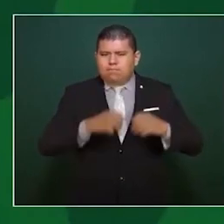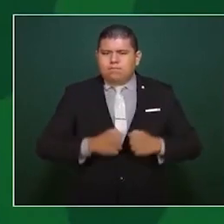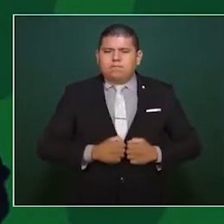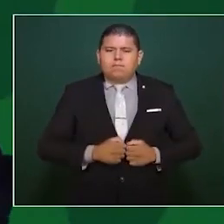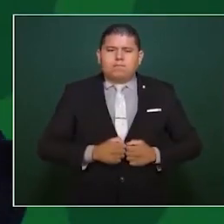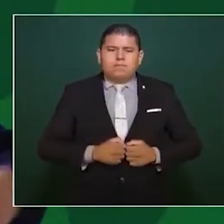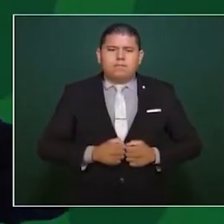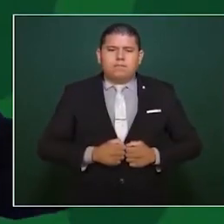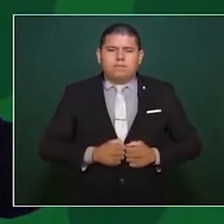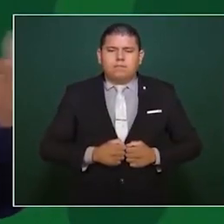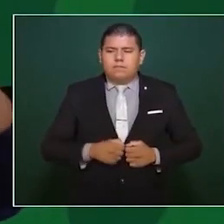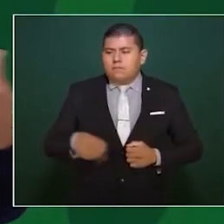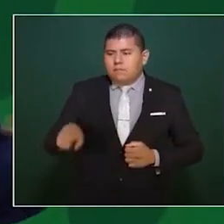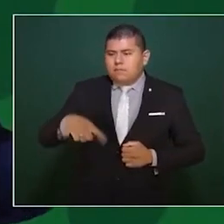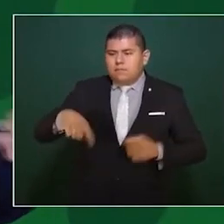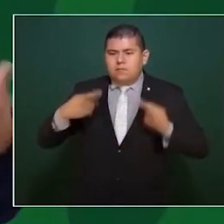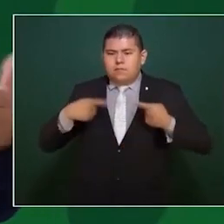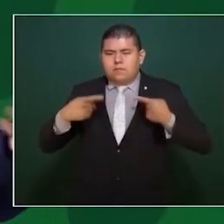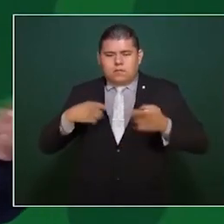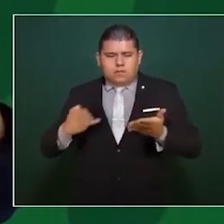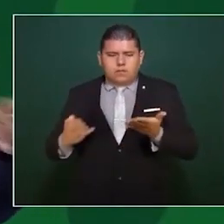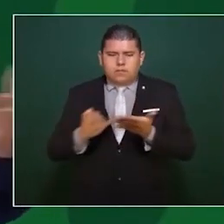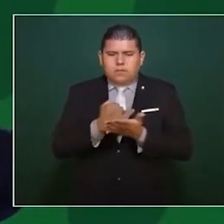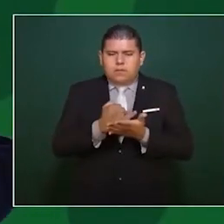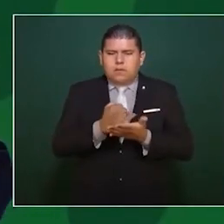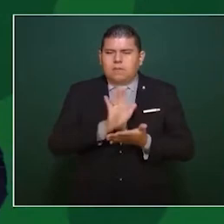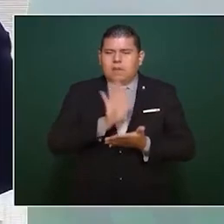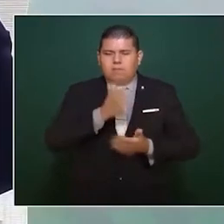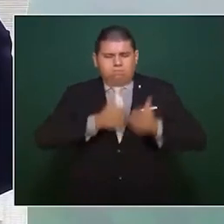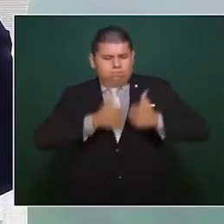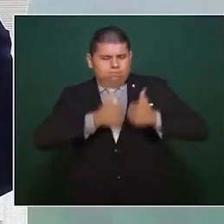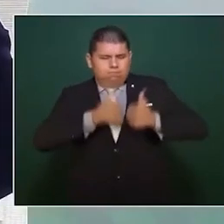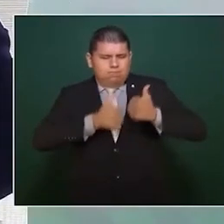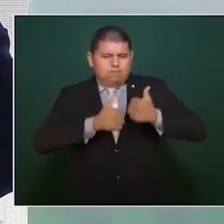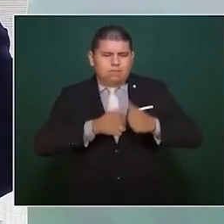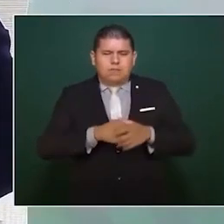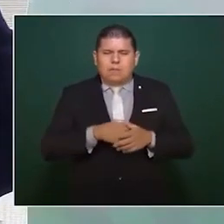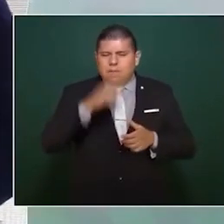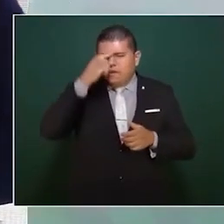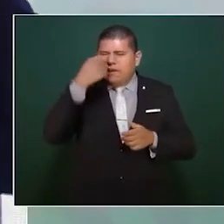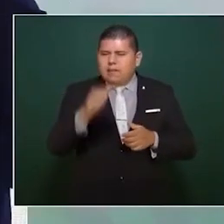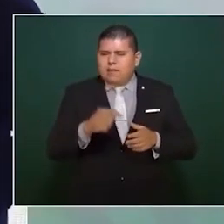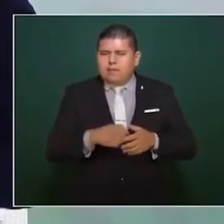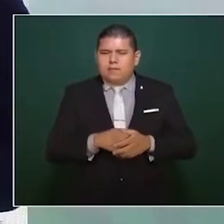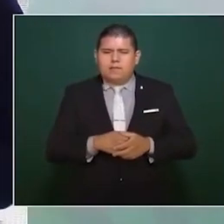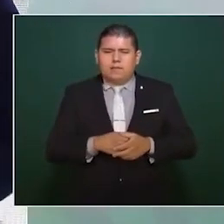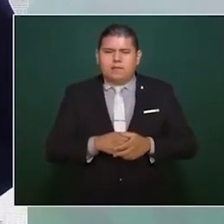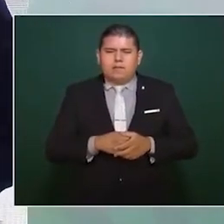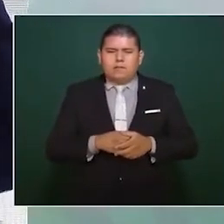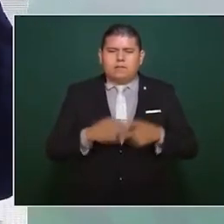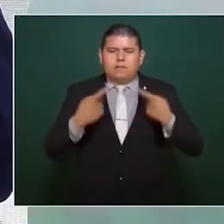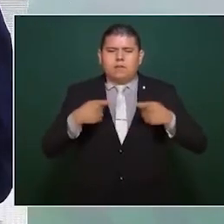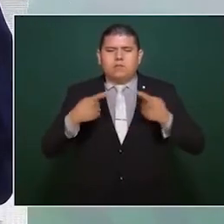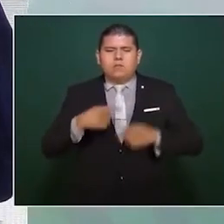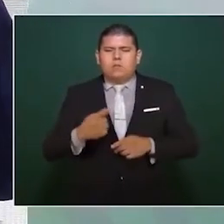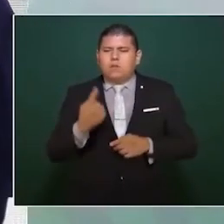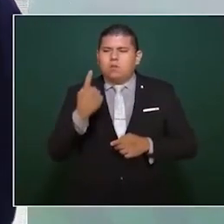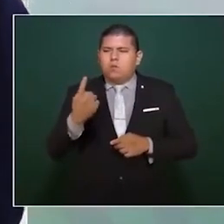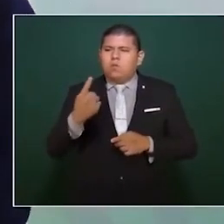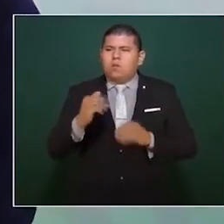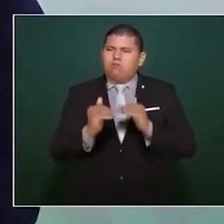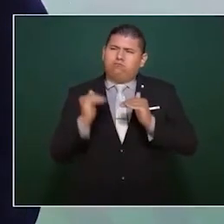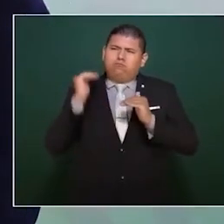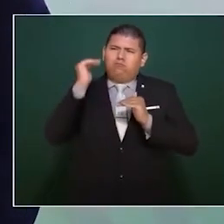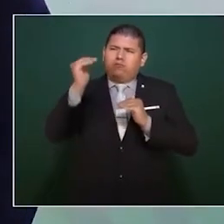La democracia es competencia para que nadie se sienta absoluto en ningún nivel